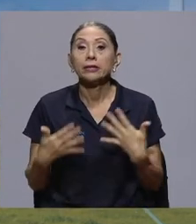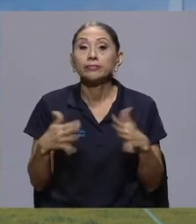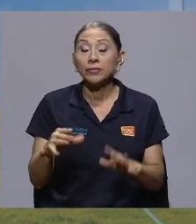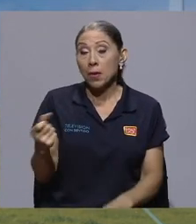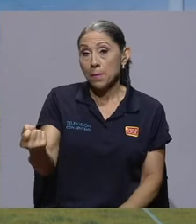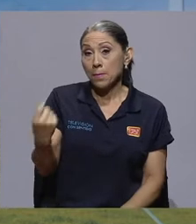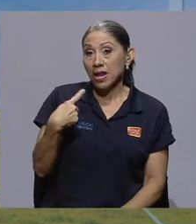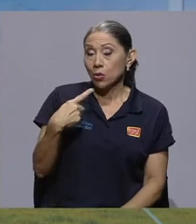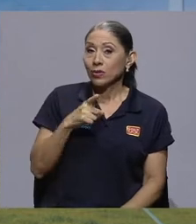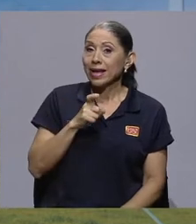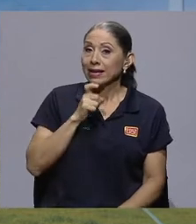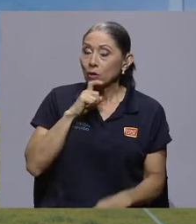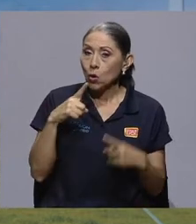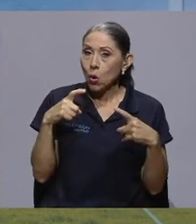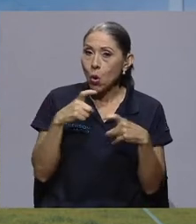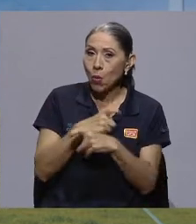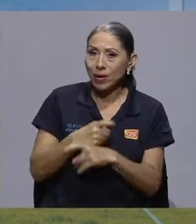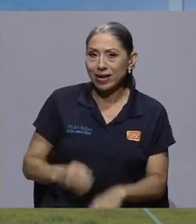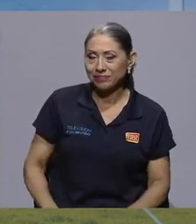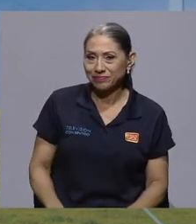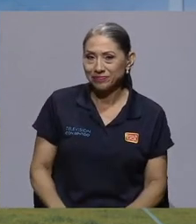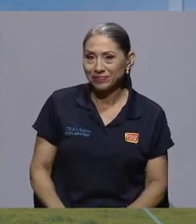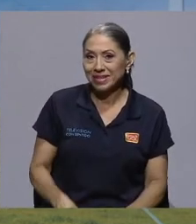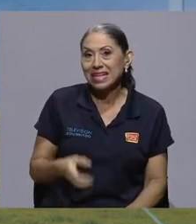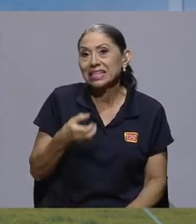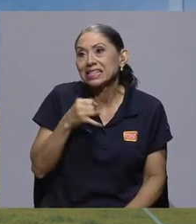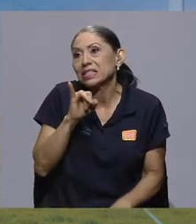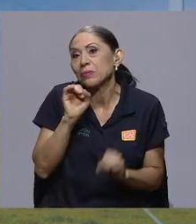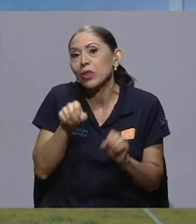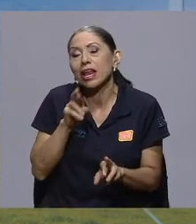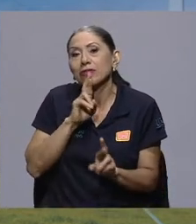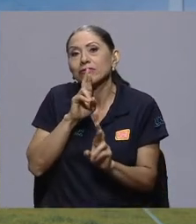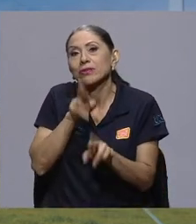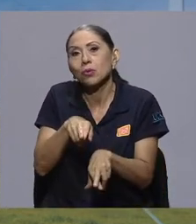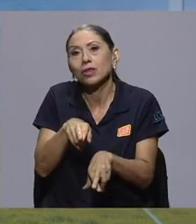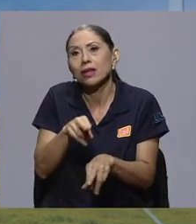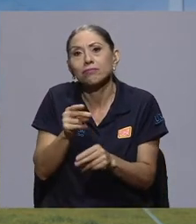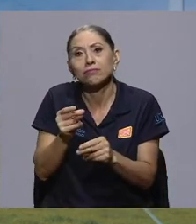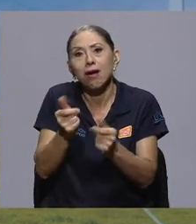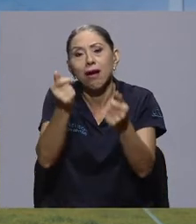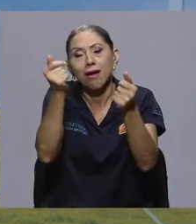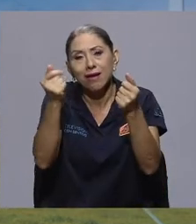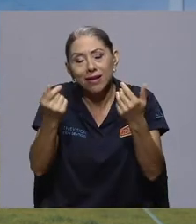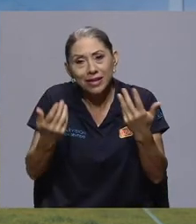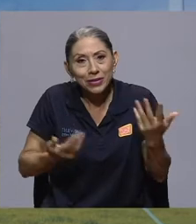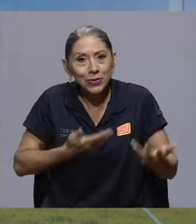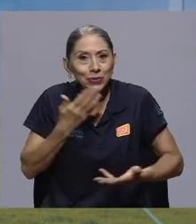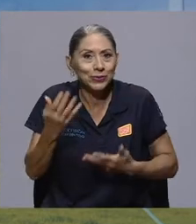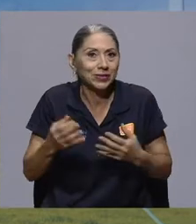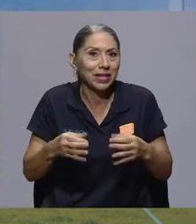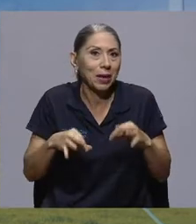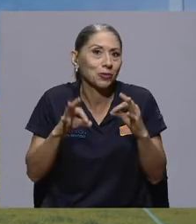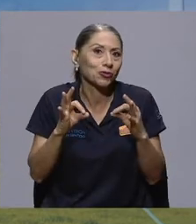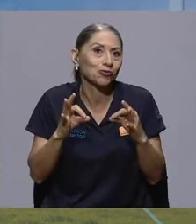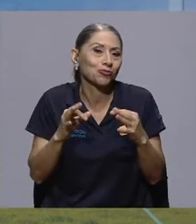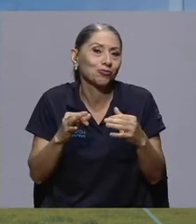compleja y si la respuesta fuera como para un segmento, seríamos muy